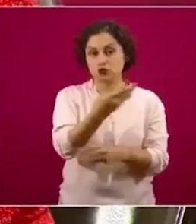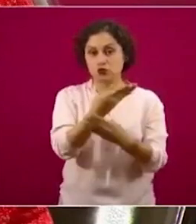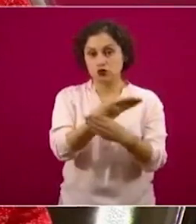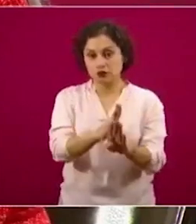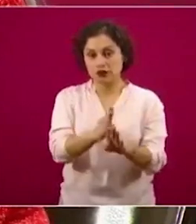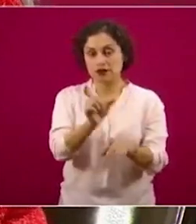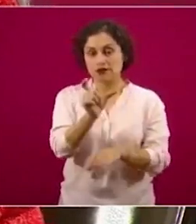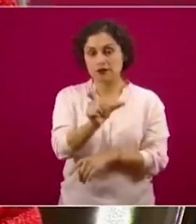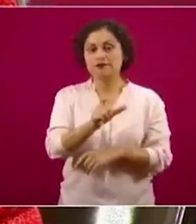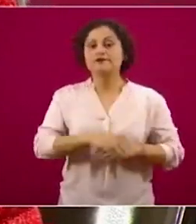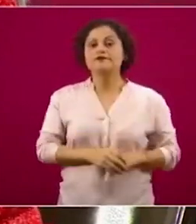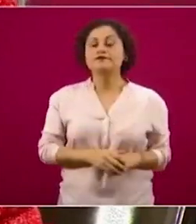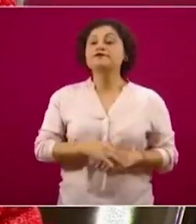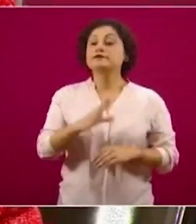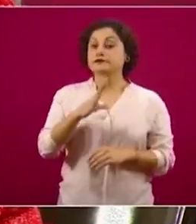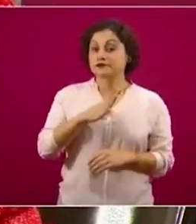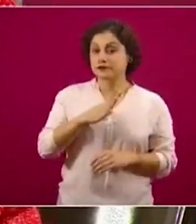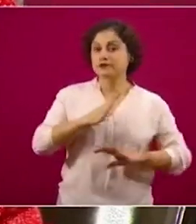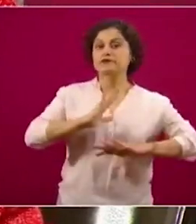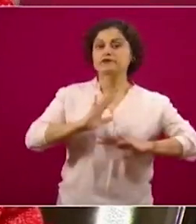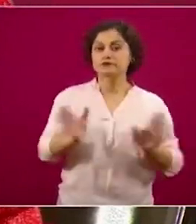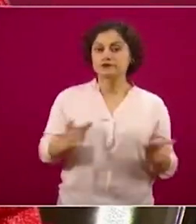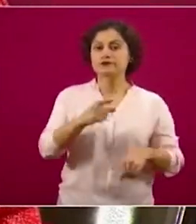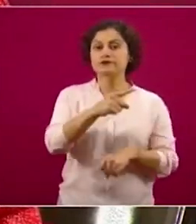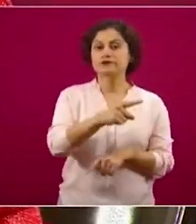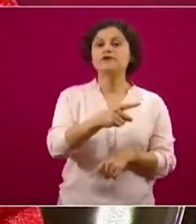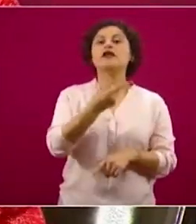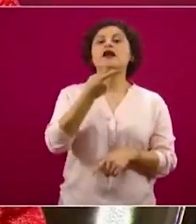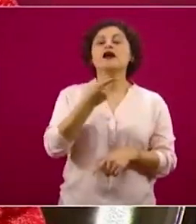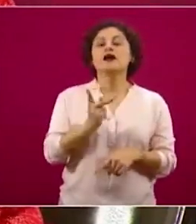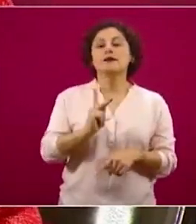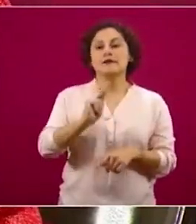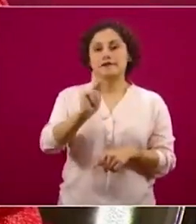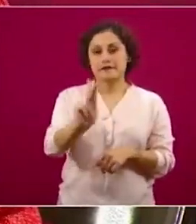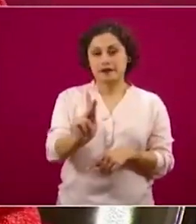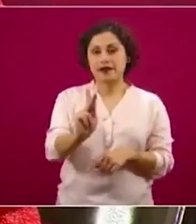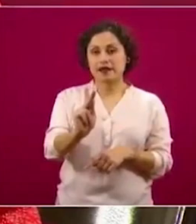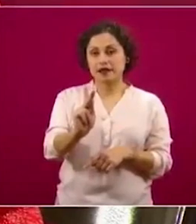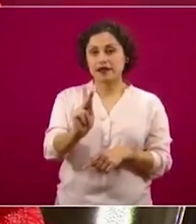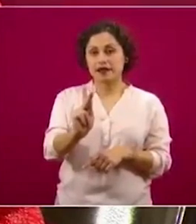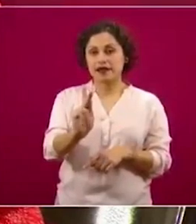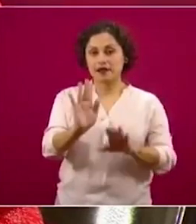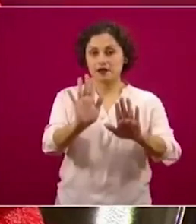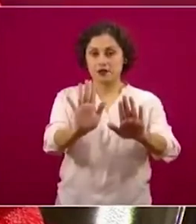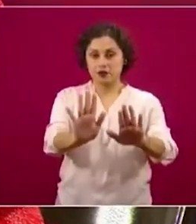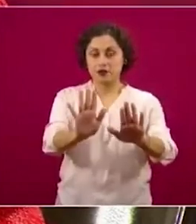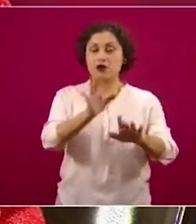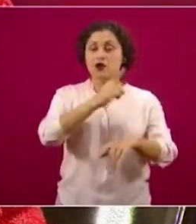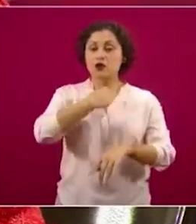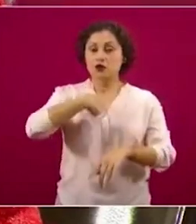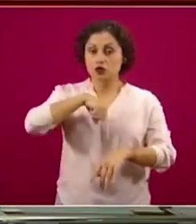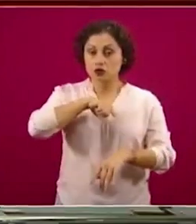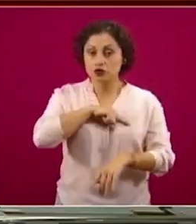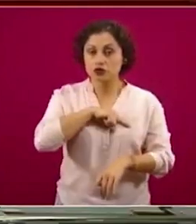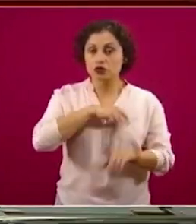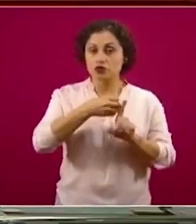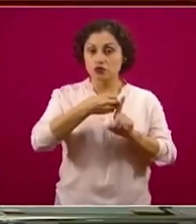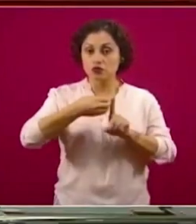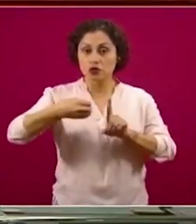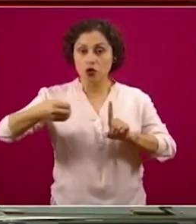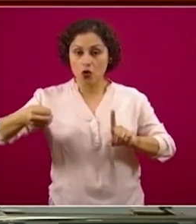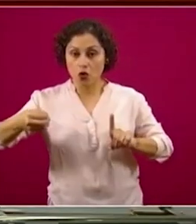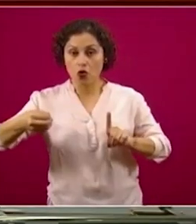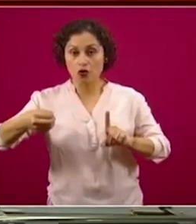ya disponible en esas cuentas bancarias, vamos a hacer un trabajo de logística para que no todos los